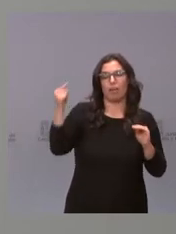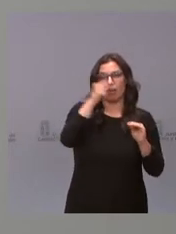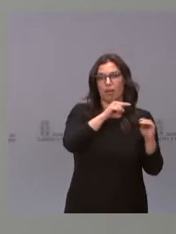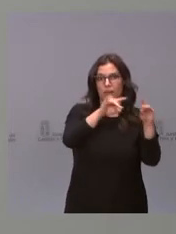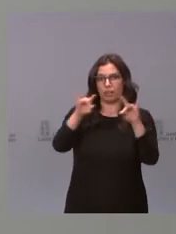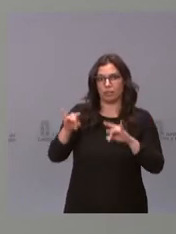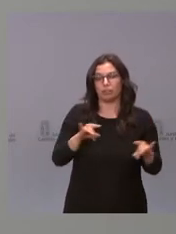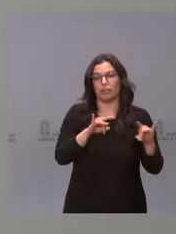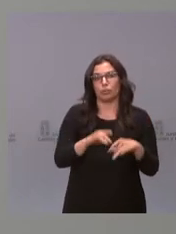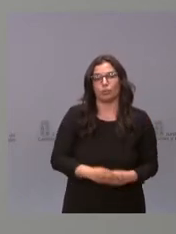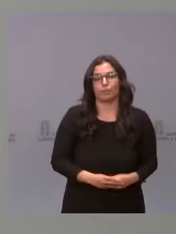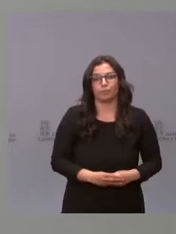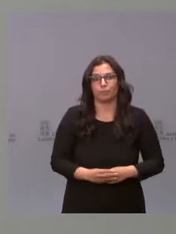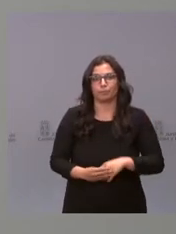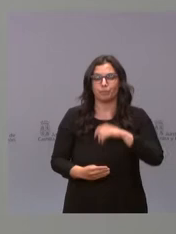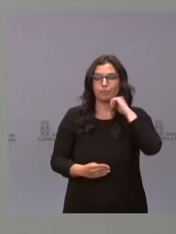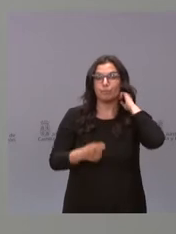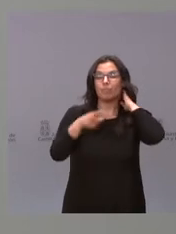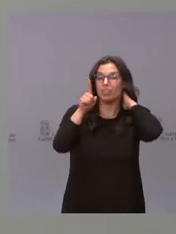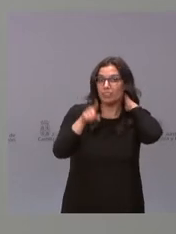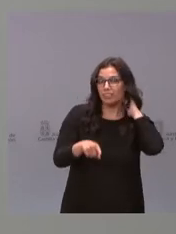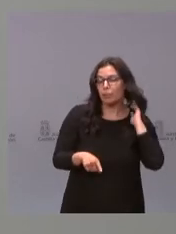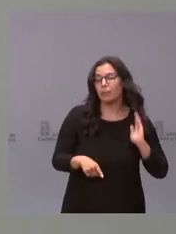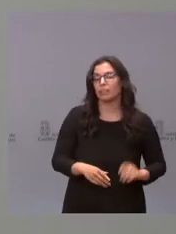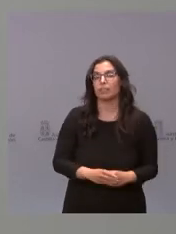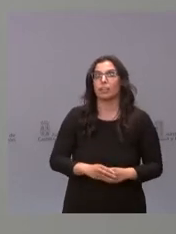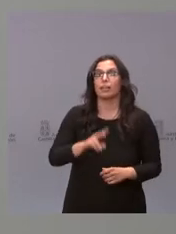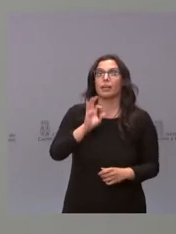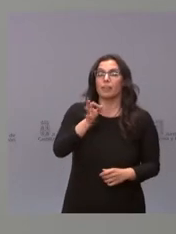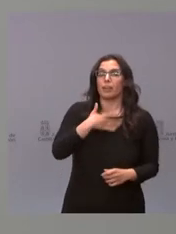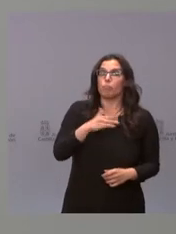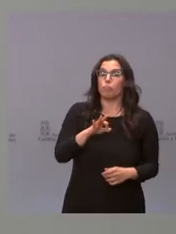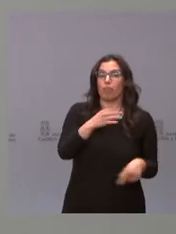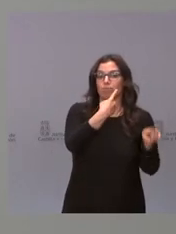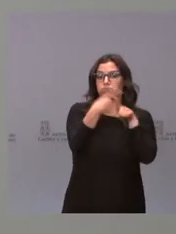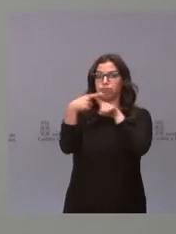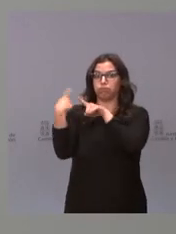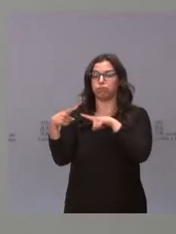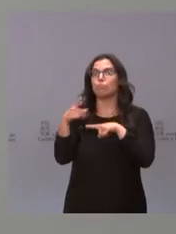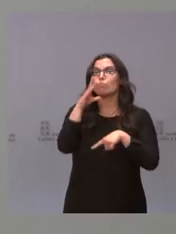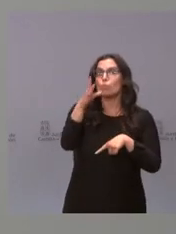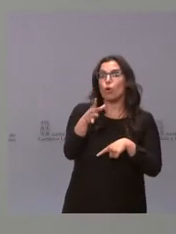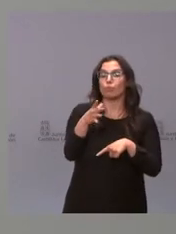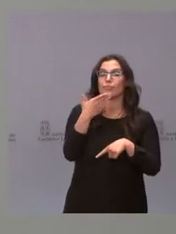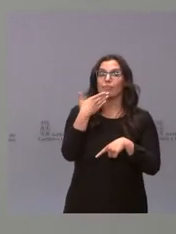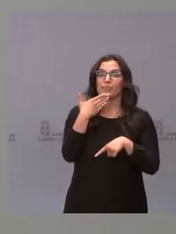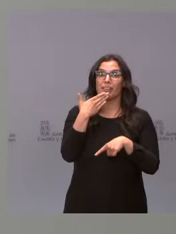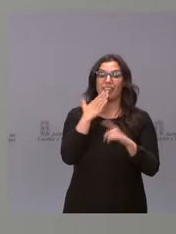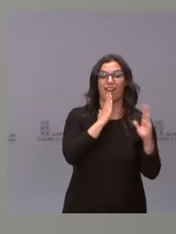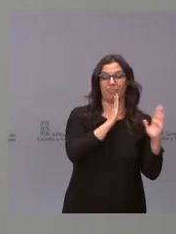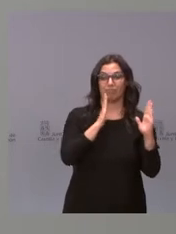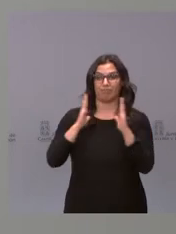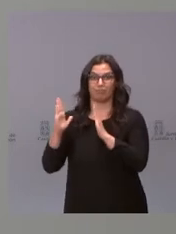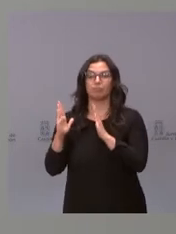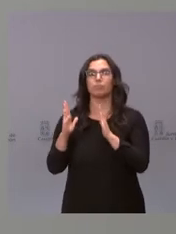sitios. También es verdad que puede haber heterogeneidad porque los grupos que pertenecen a cada una de las fases, es decir,